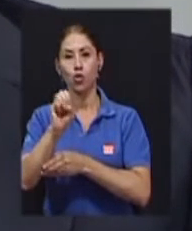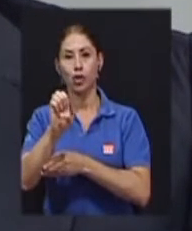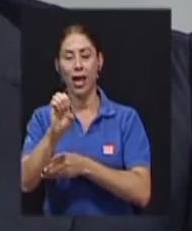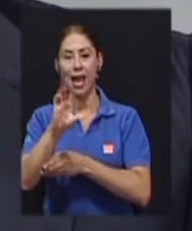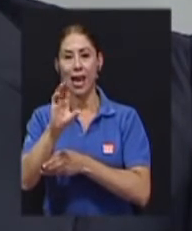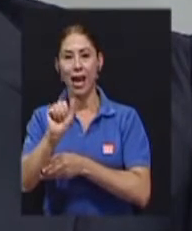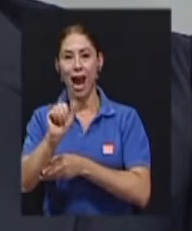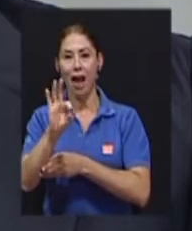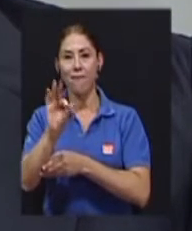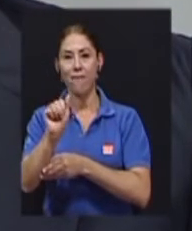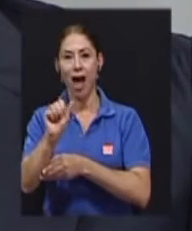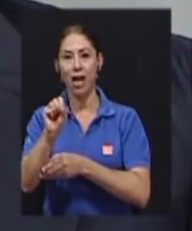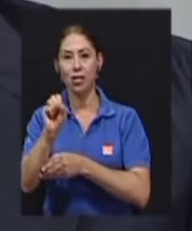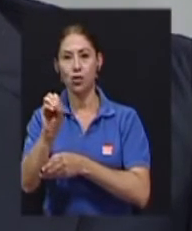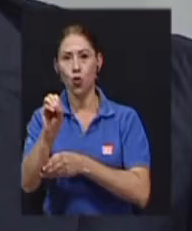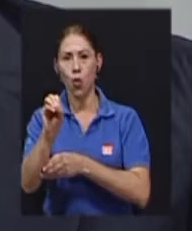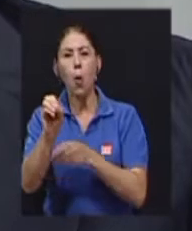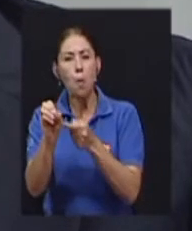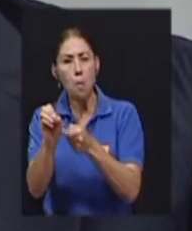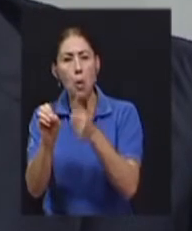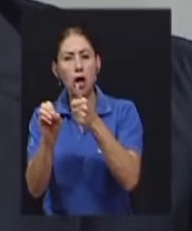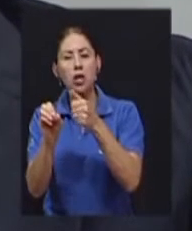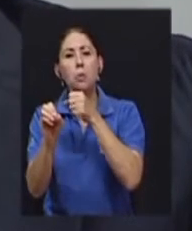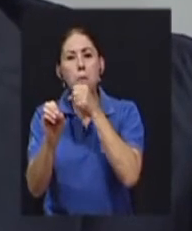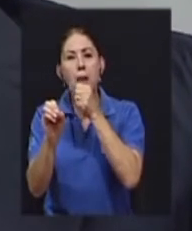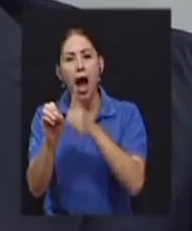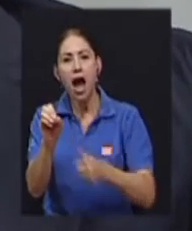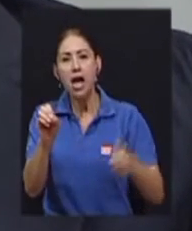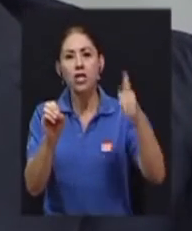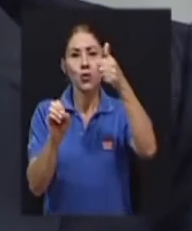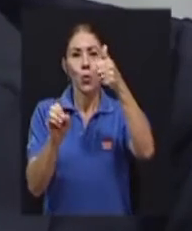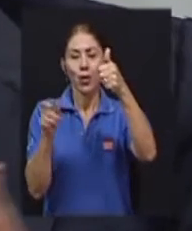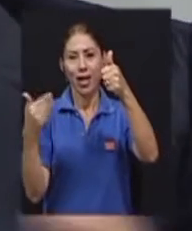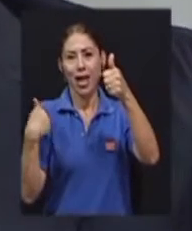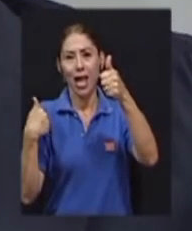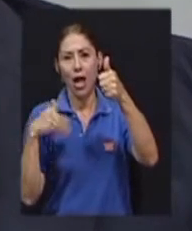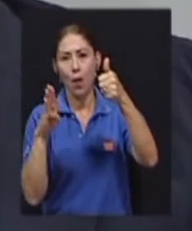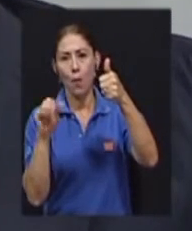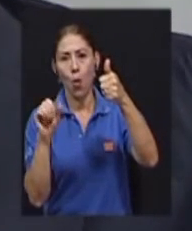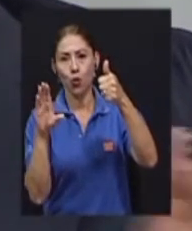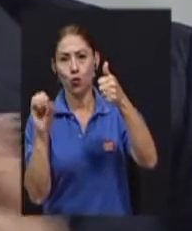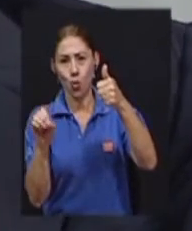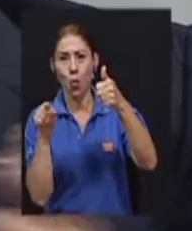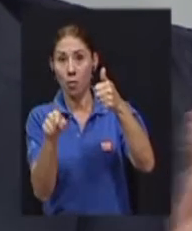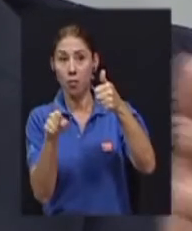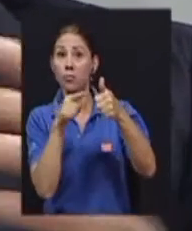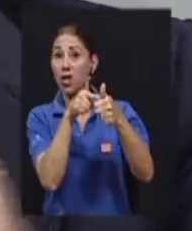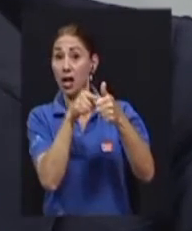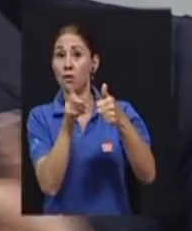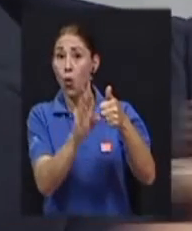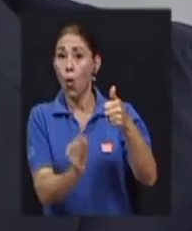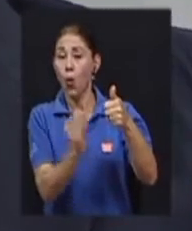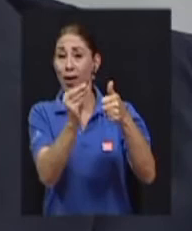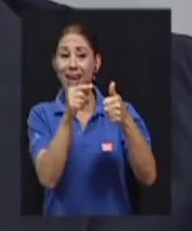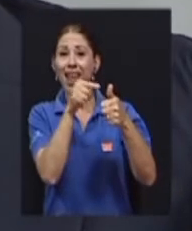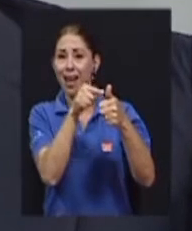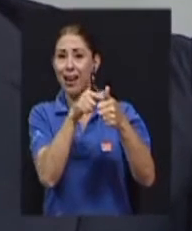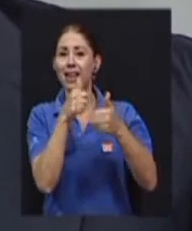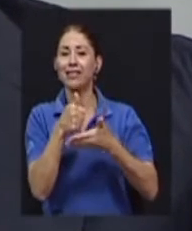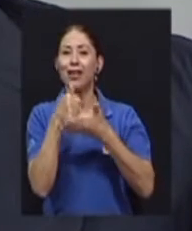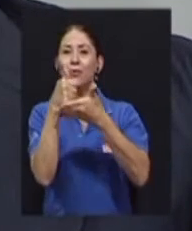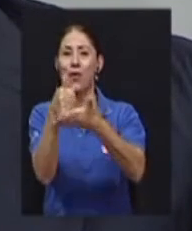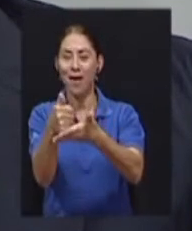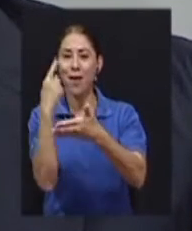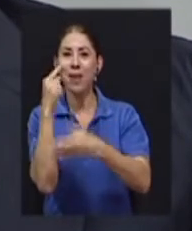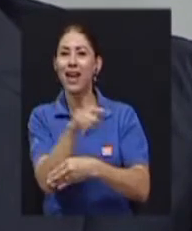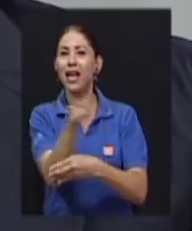más edad que San Juan Bosco, porque era un sacerdote joven. Y él les ayudaba sobre todo a completar, digamos, sus